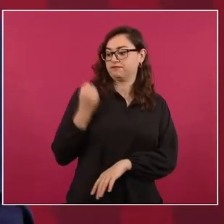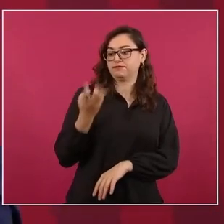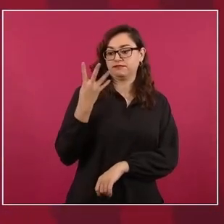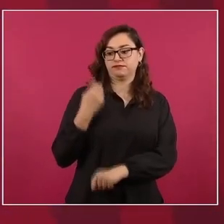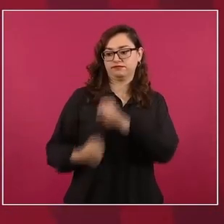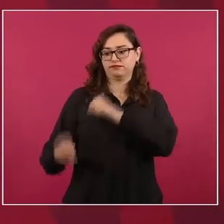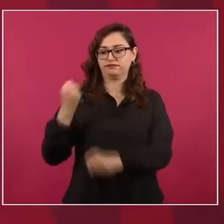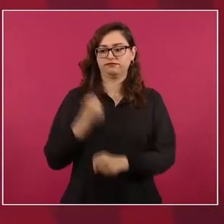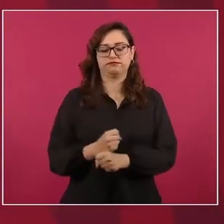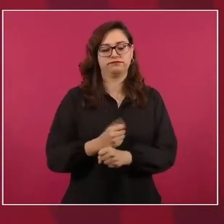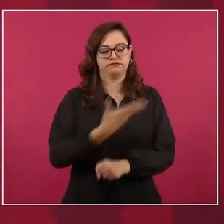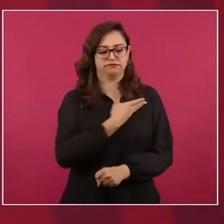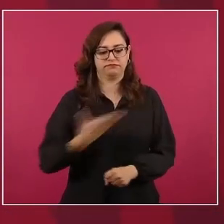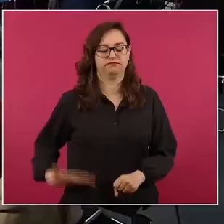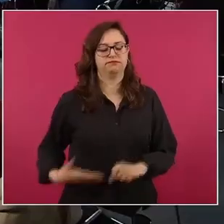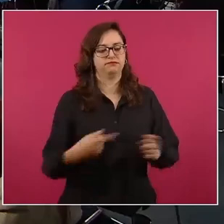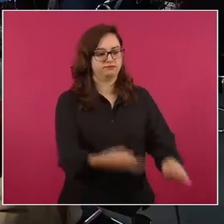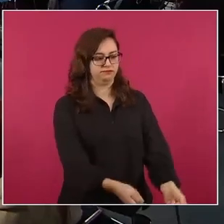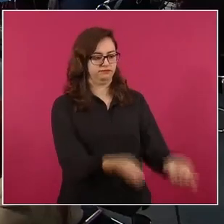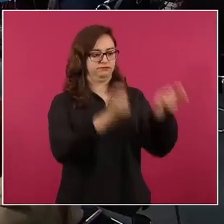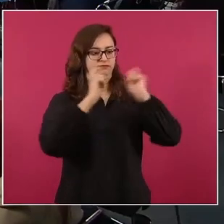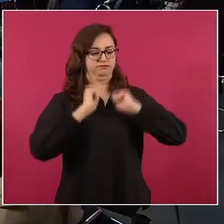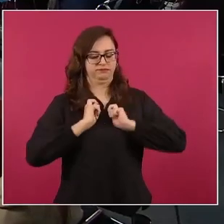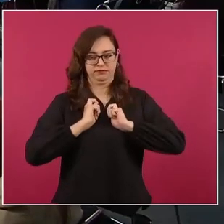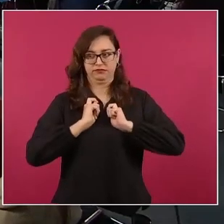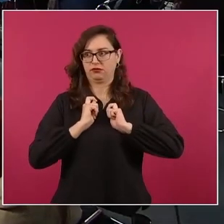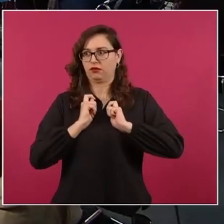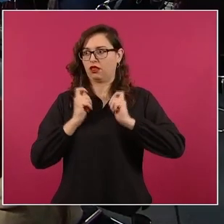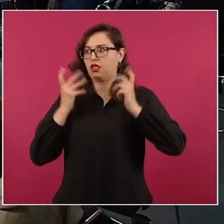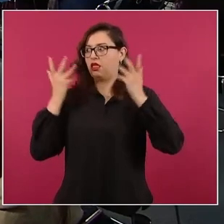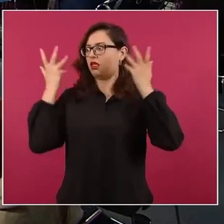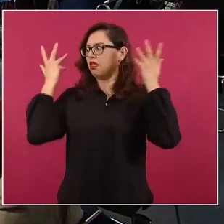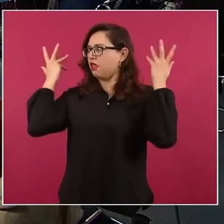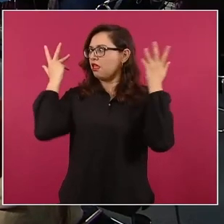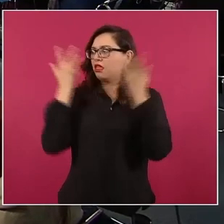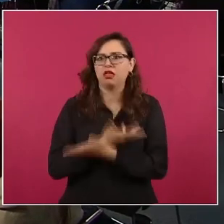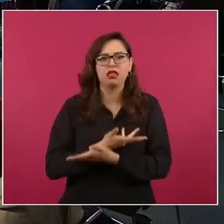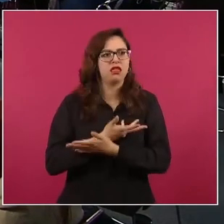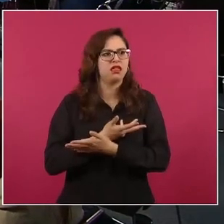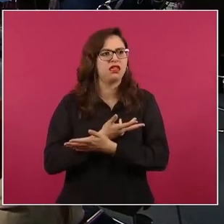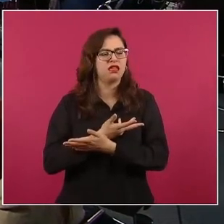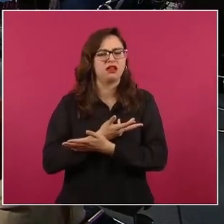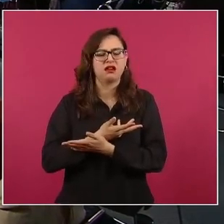porque la mayoría de las empresas